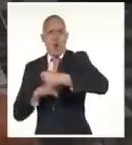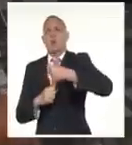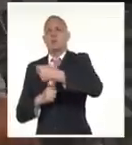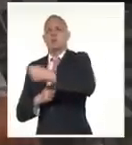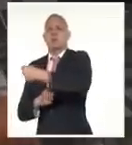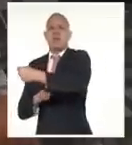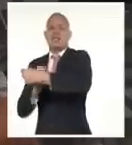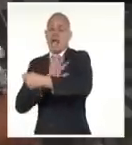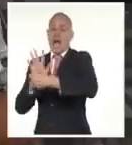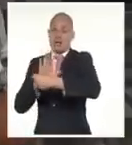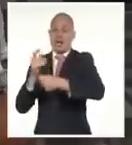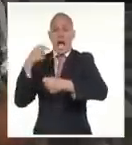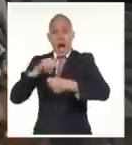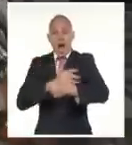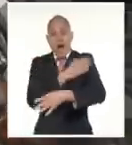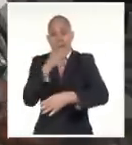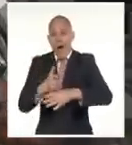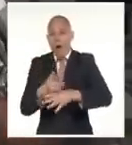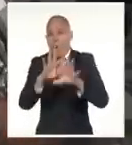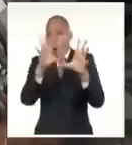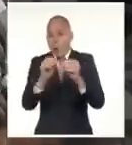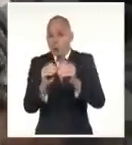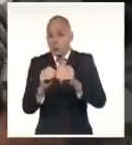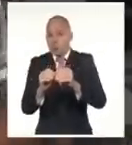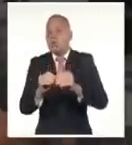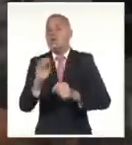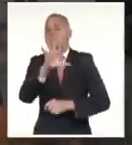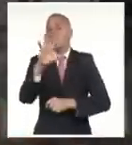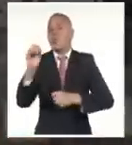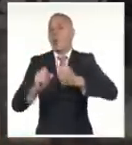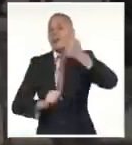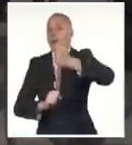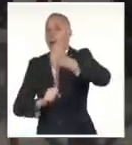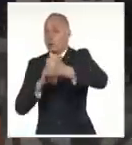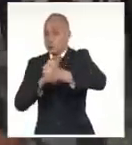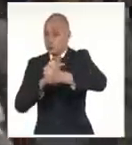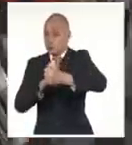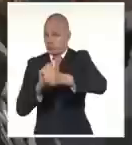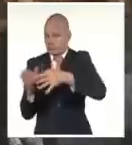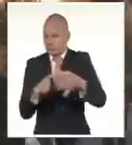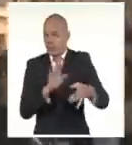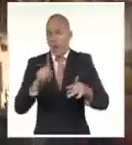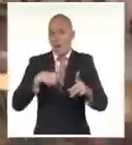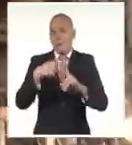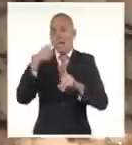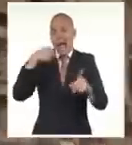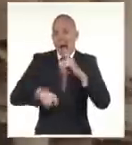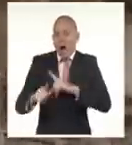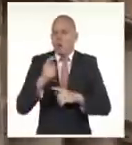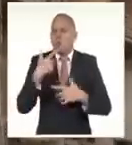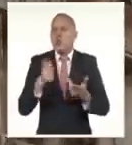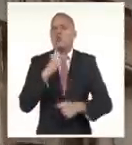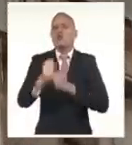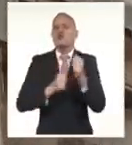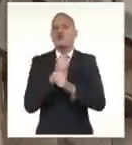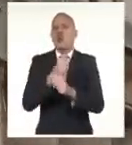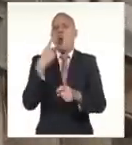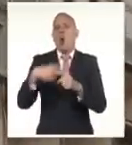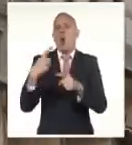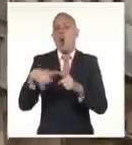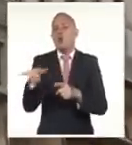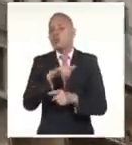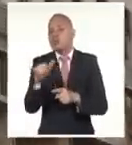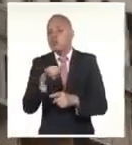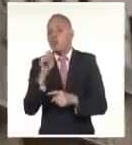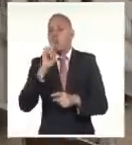vehículos que en estos momentos están acá. Pero nos comentaba además de la maquinaria pesada de alto porte que ha sido movilizada